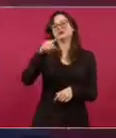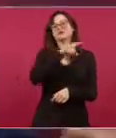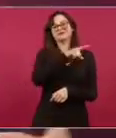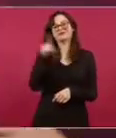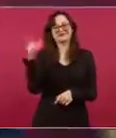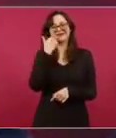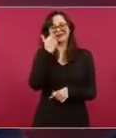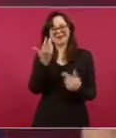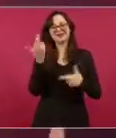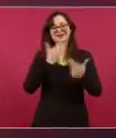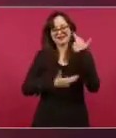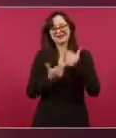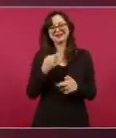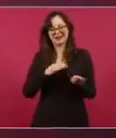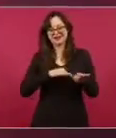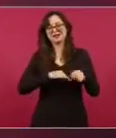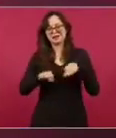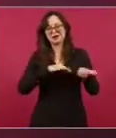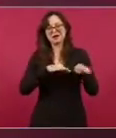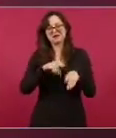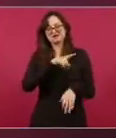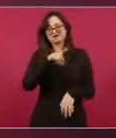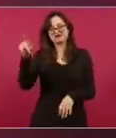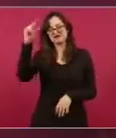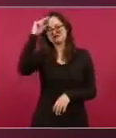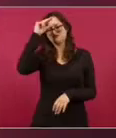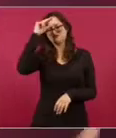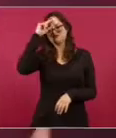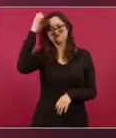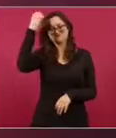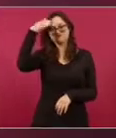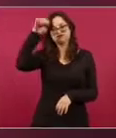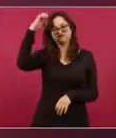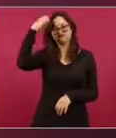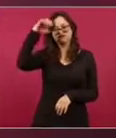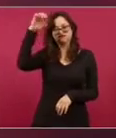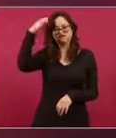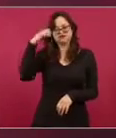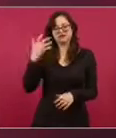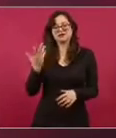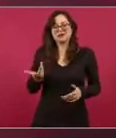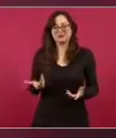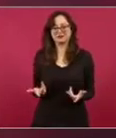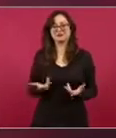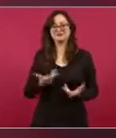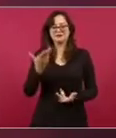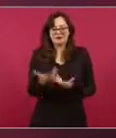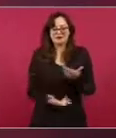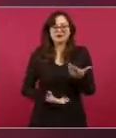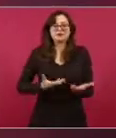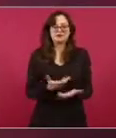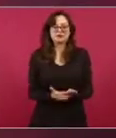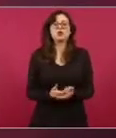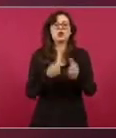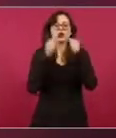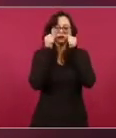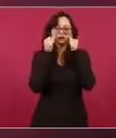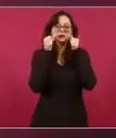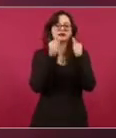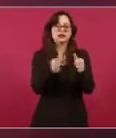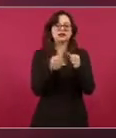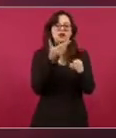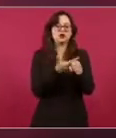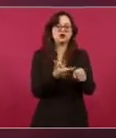experiencia de toda una carrera profesional al servicio ahora de lo que más necesitamos, que estén en